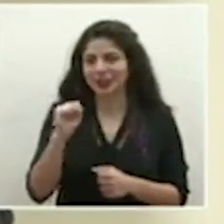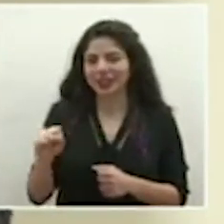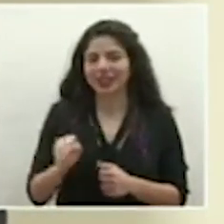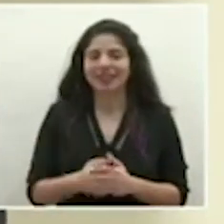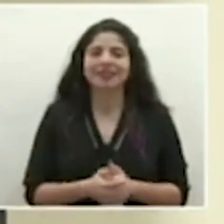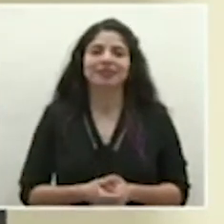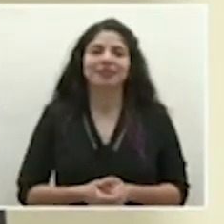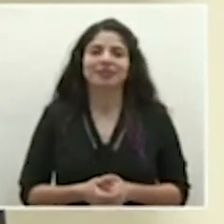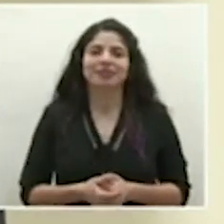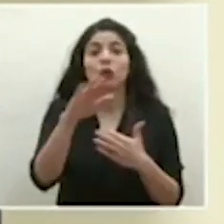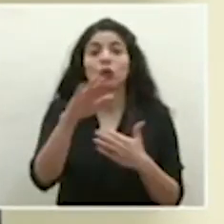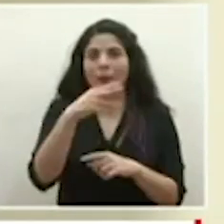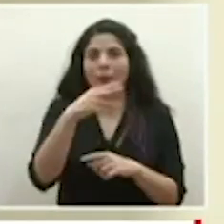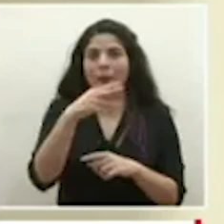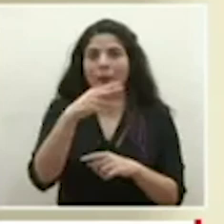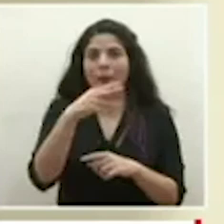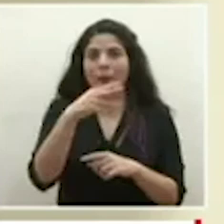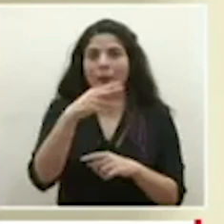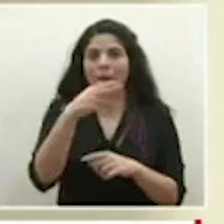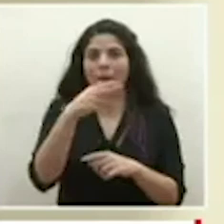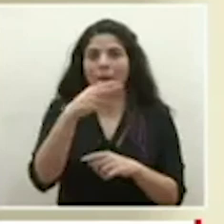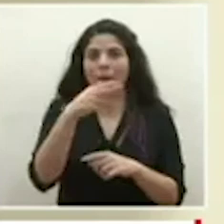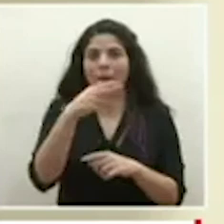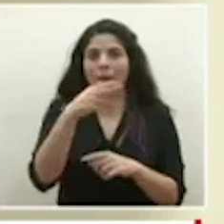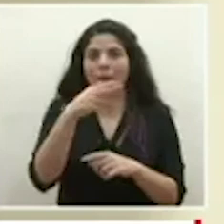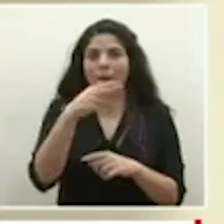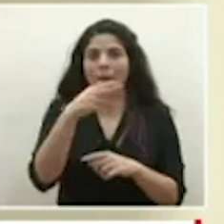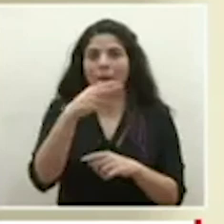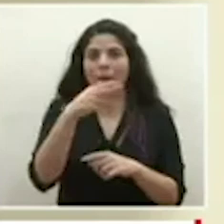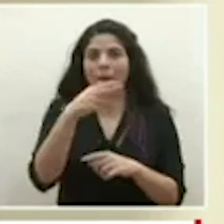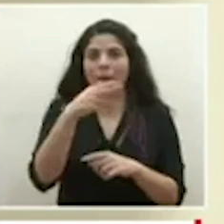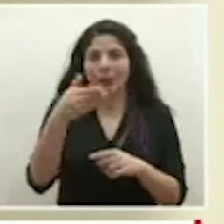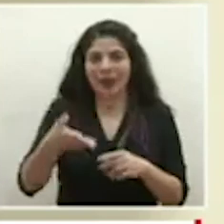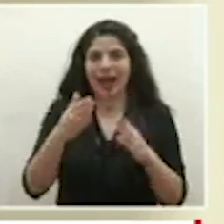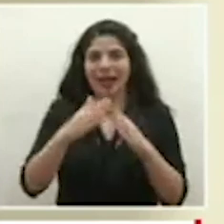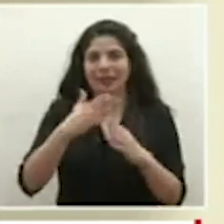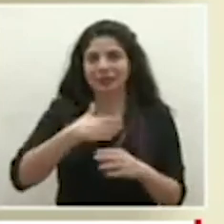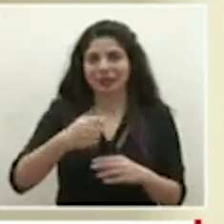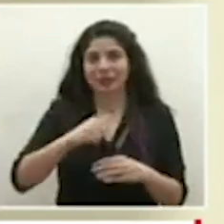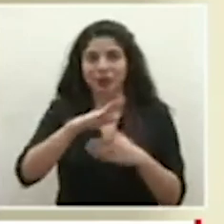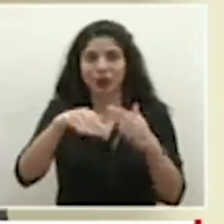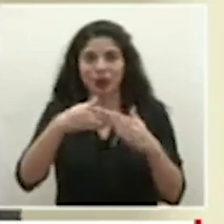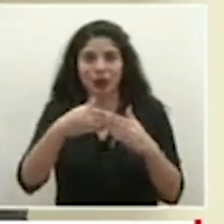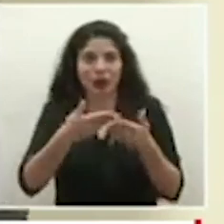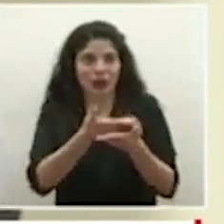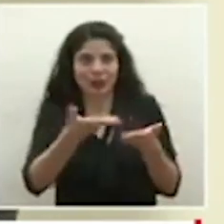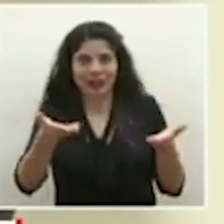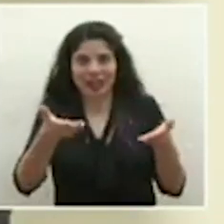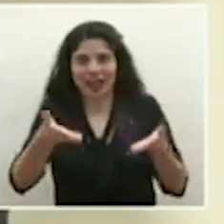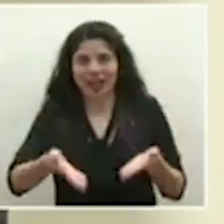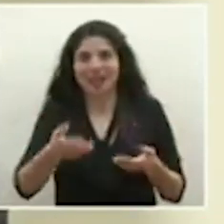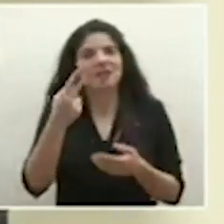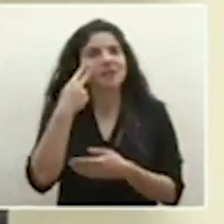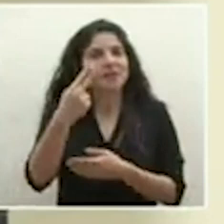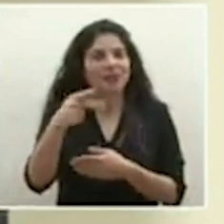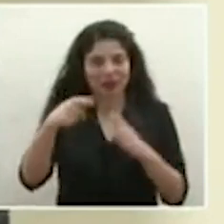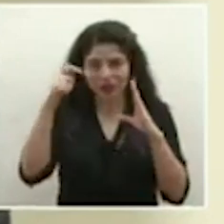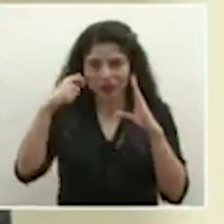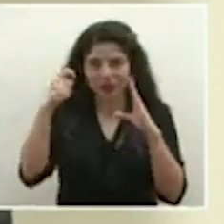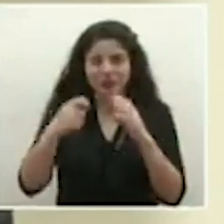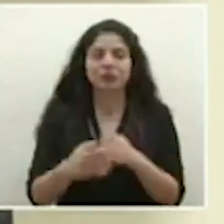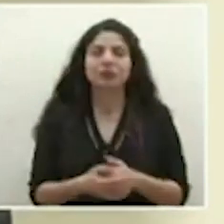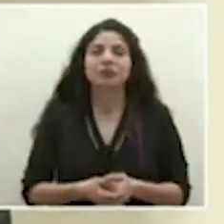Social. A todos los periodistas y compañeros de la Casa Presidencial, todos los que están acá siguiendo la transmisión.